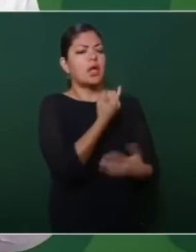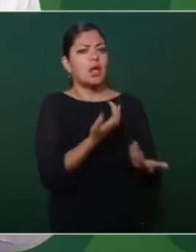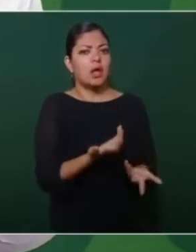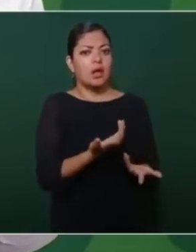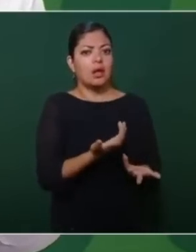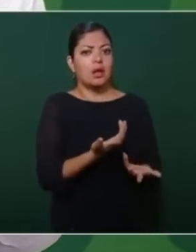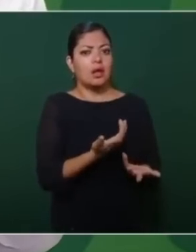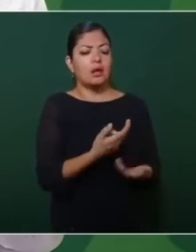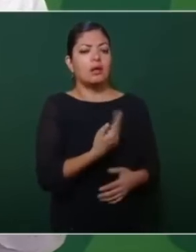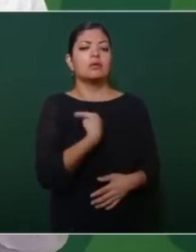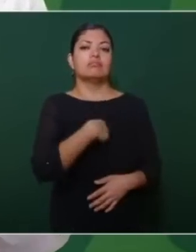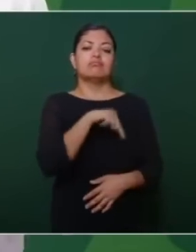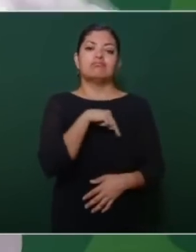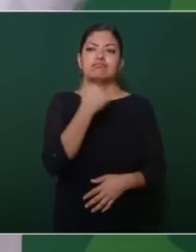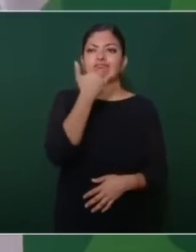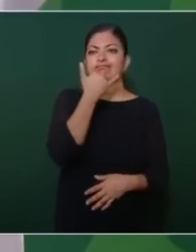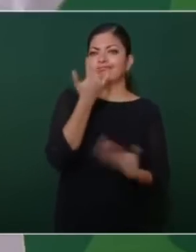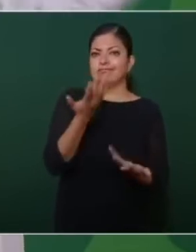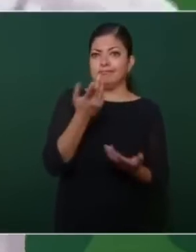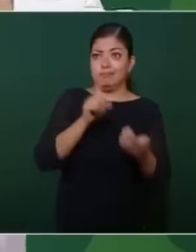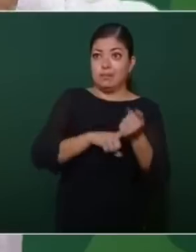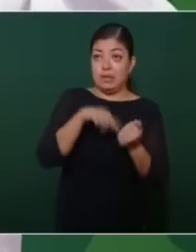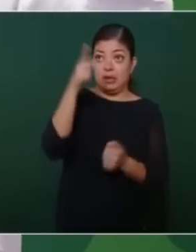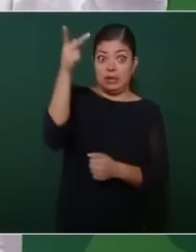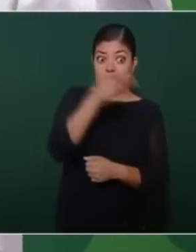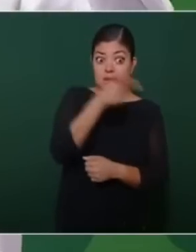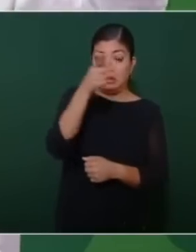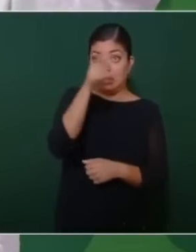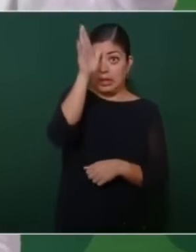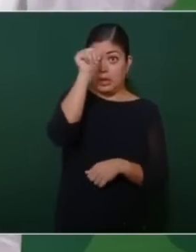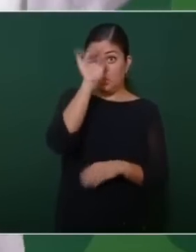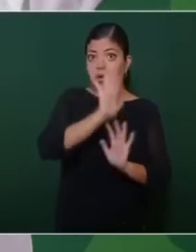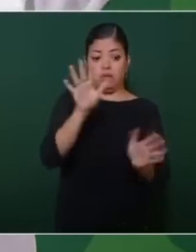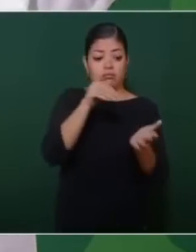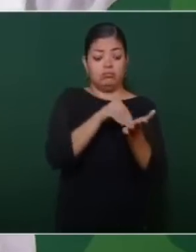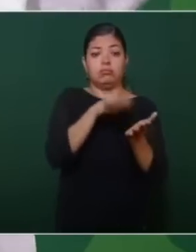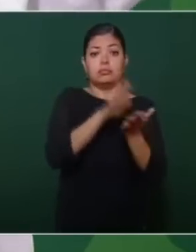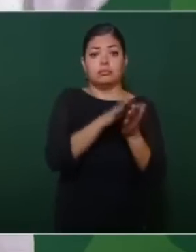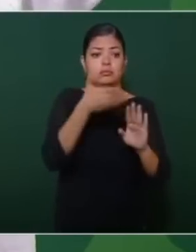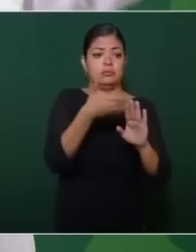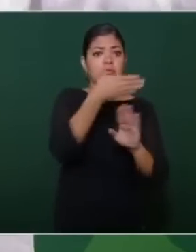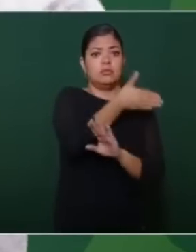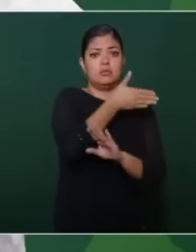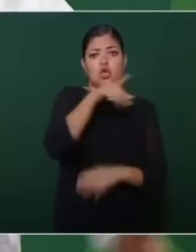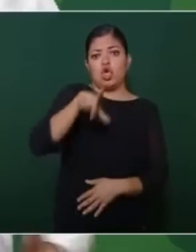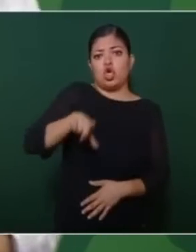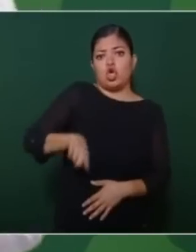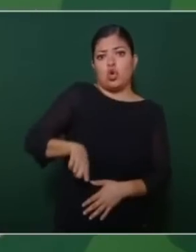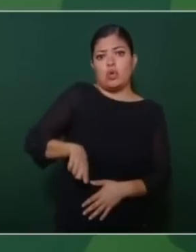que los tratados anteriores se habían suscrito por gobiernos